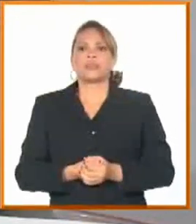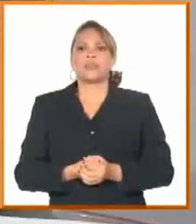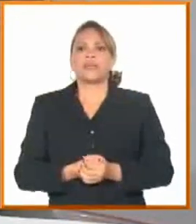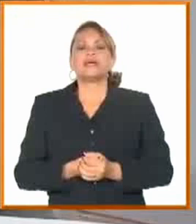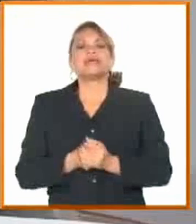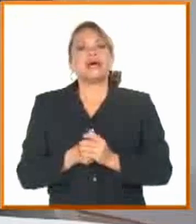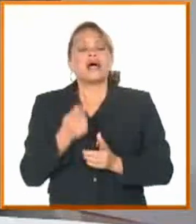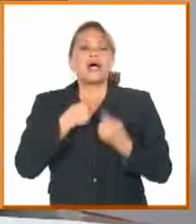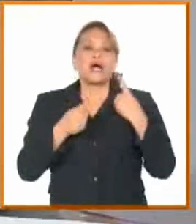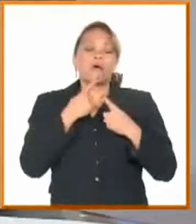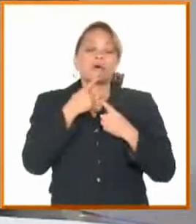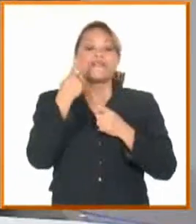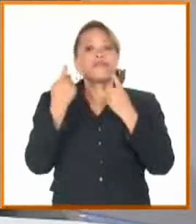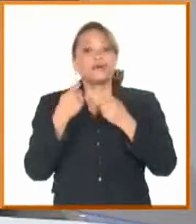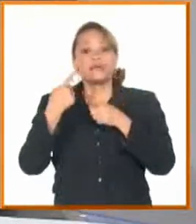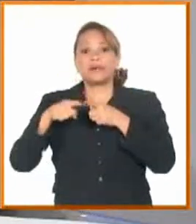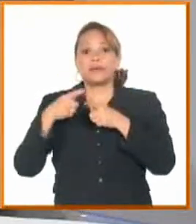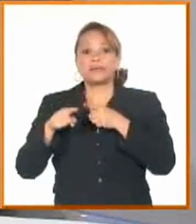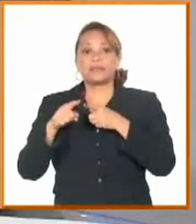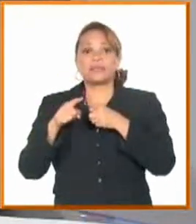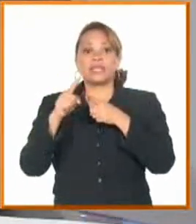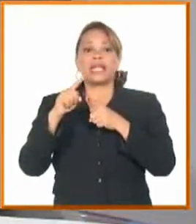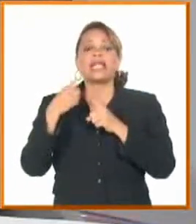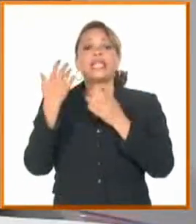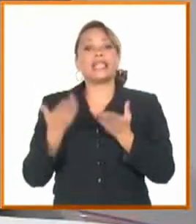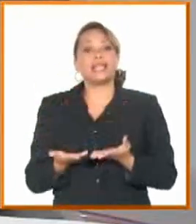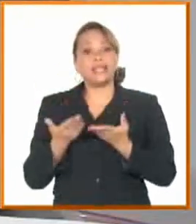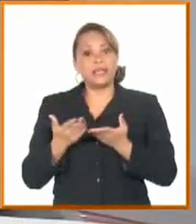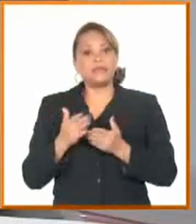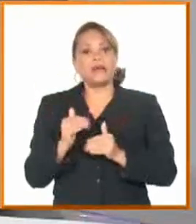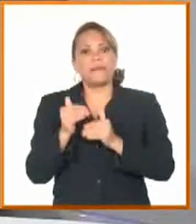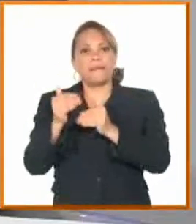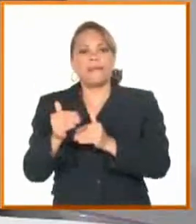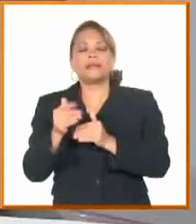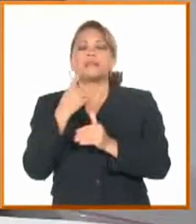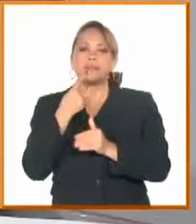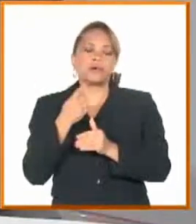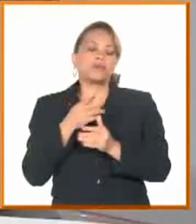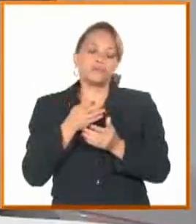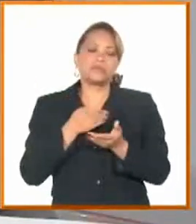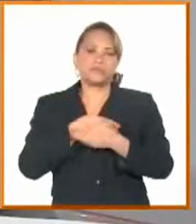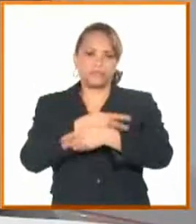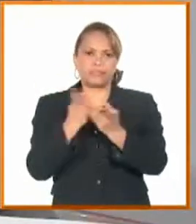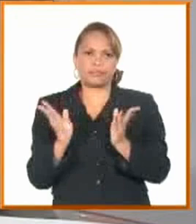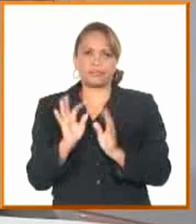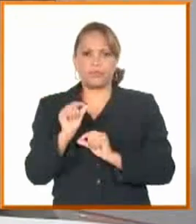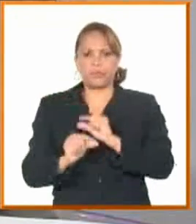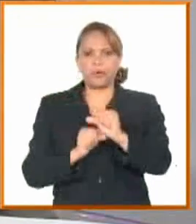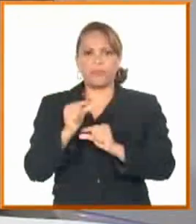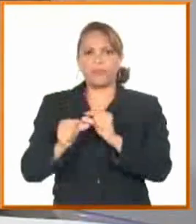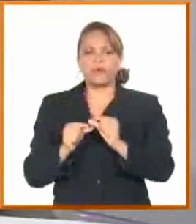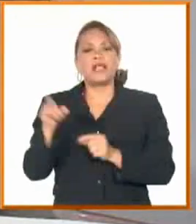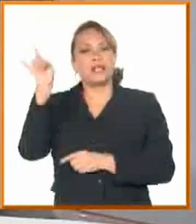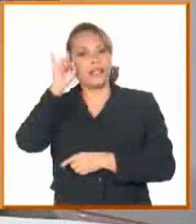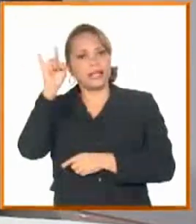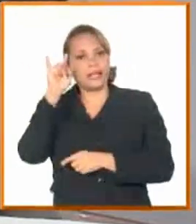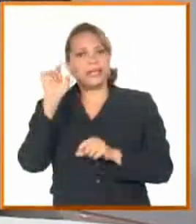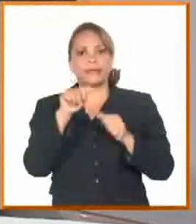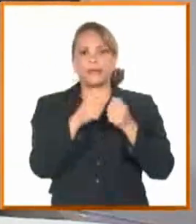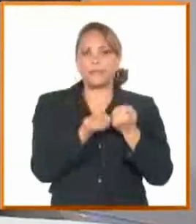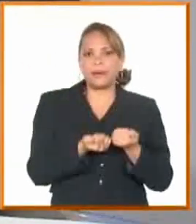a entregar, aunque repito, con desplazamiento en el tiempo. Estamos trabajando para mantener la leche, el pan, con mucha presión, mucha atención, puede haber baches